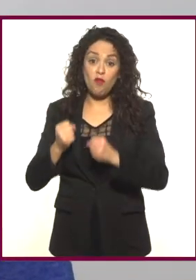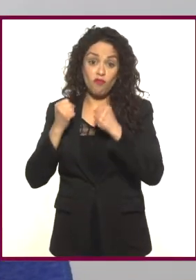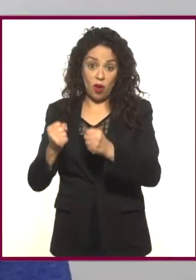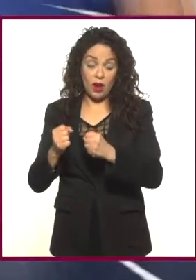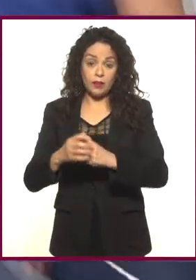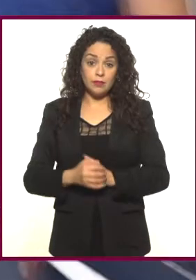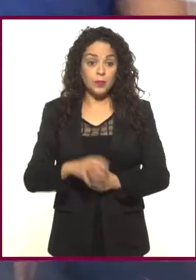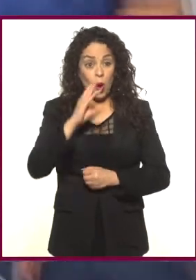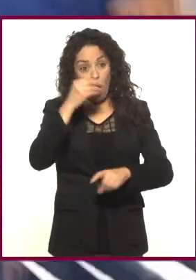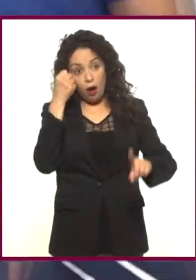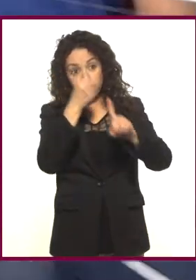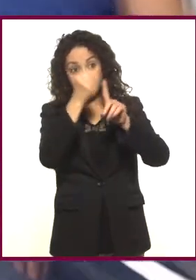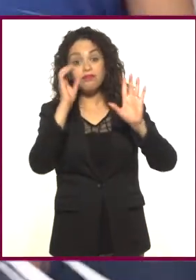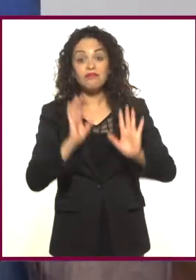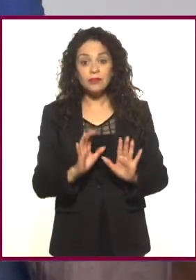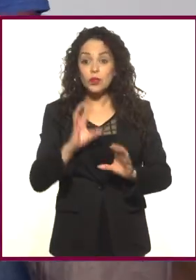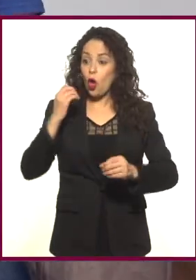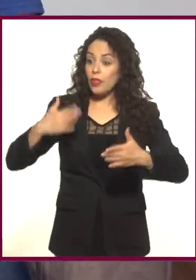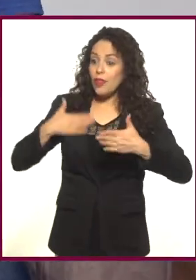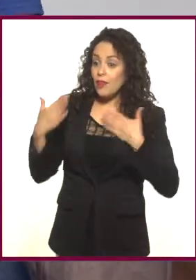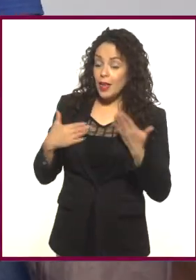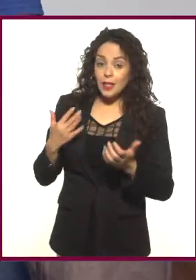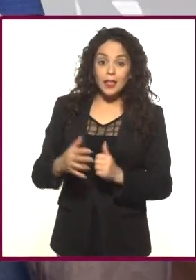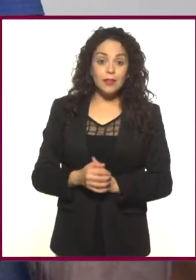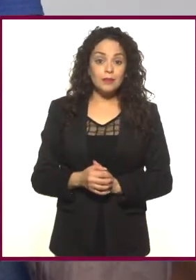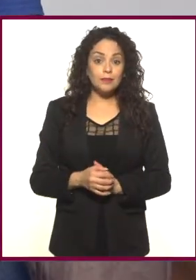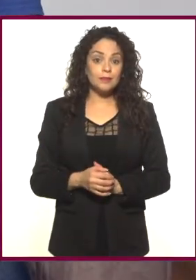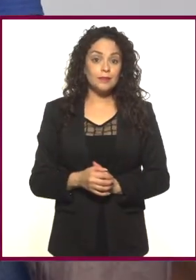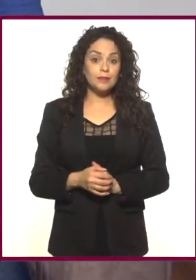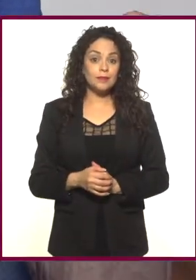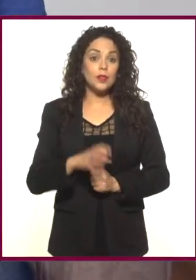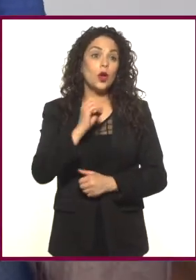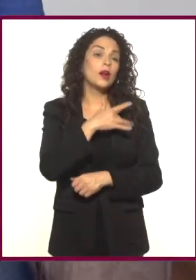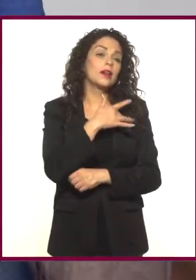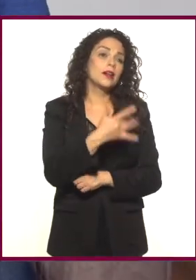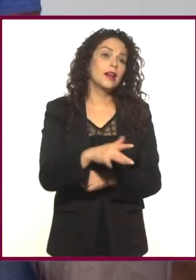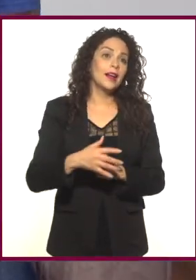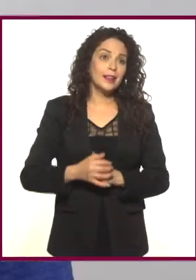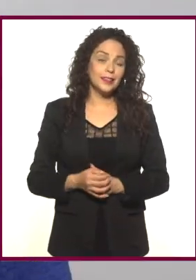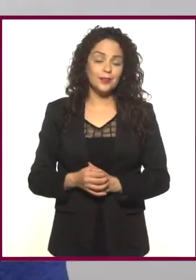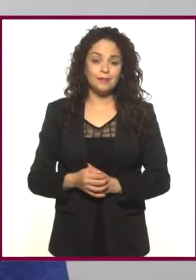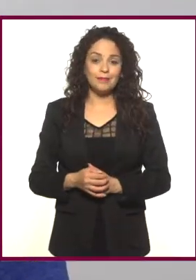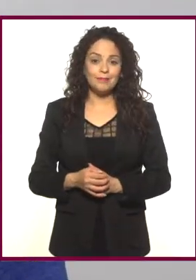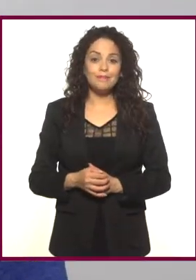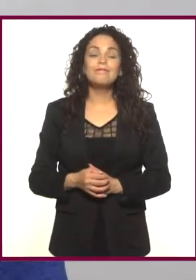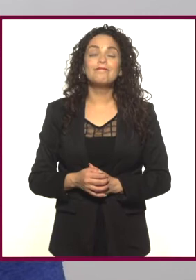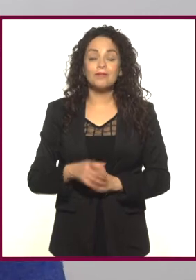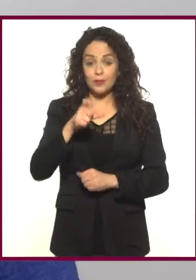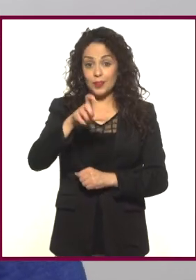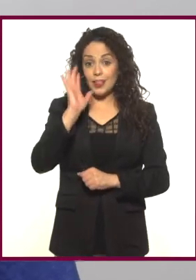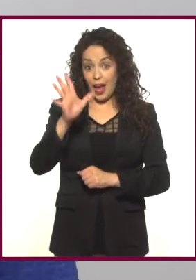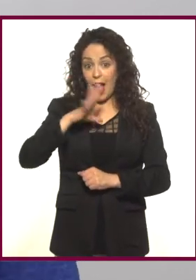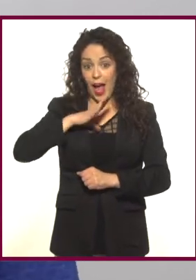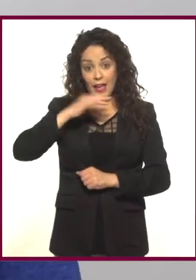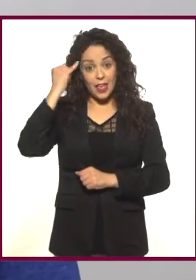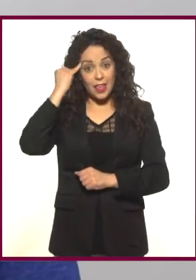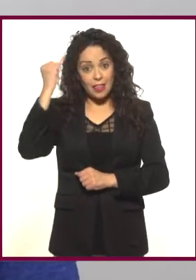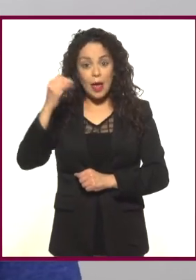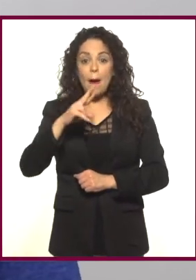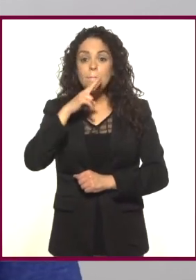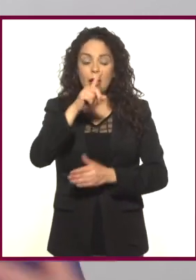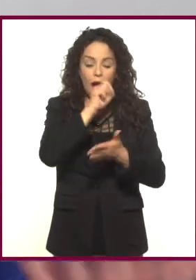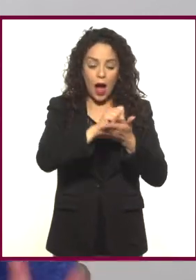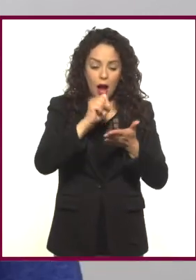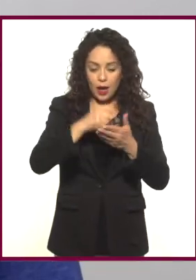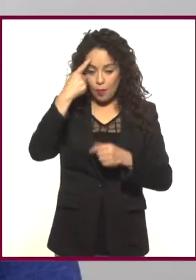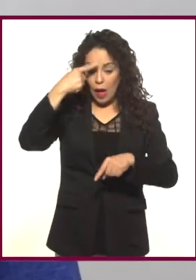poderosas. O impactantes. O divertidas. O conmovedoras. Y ya que tienes la idea, lo mejor es escribirla para